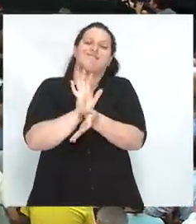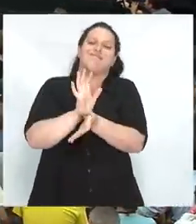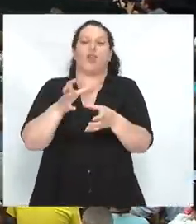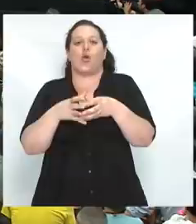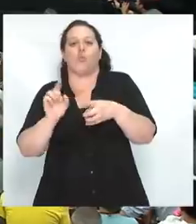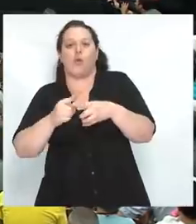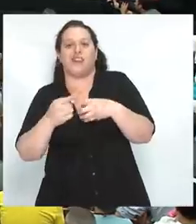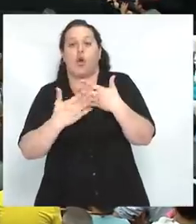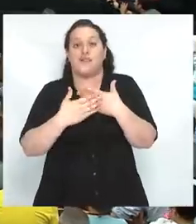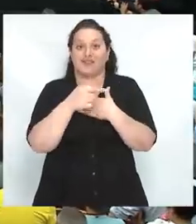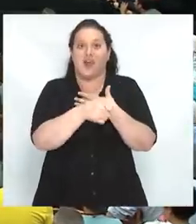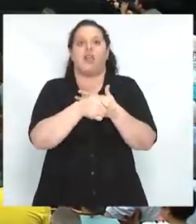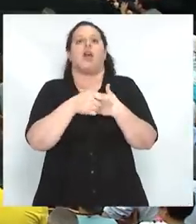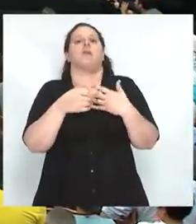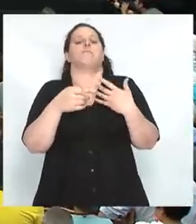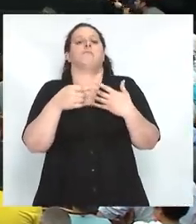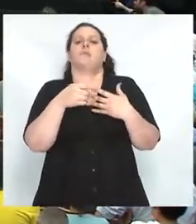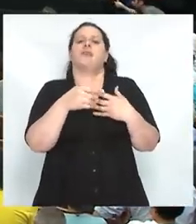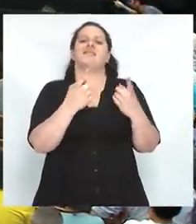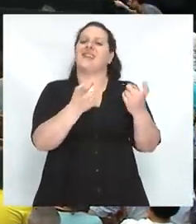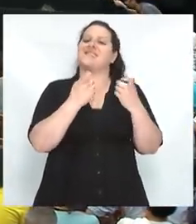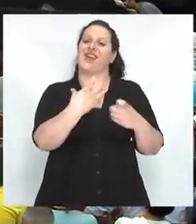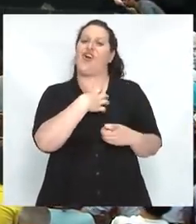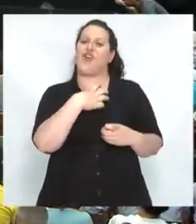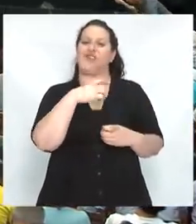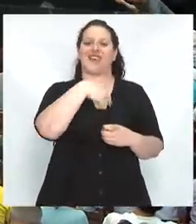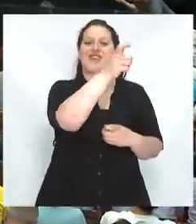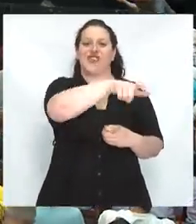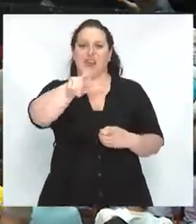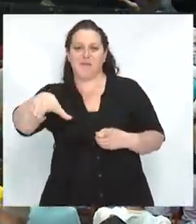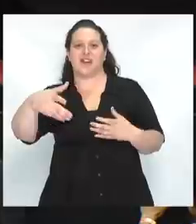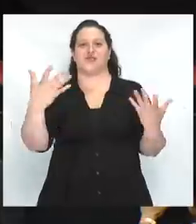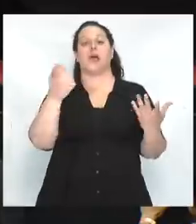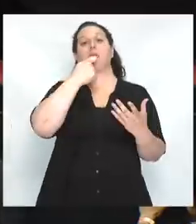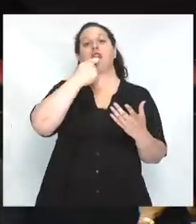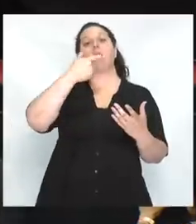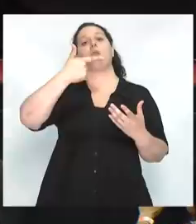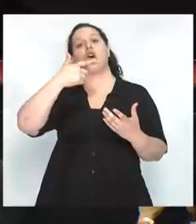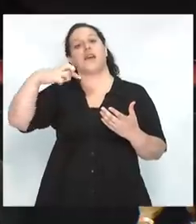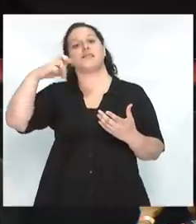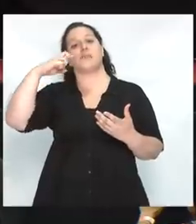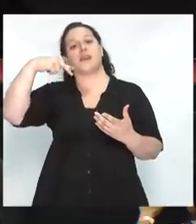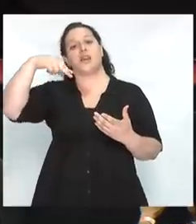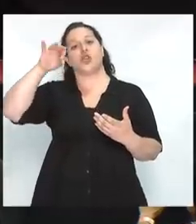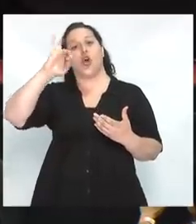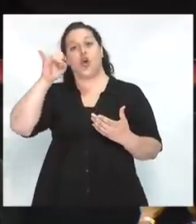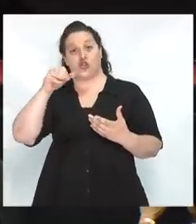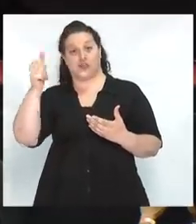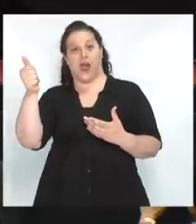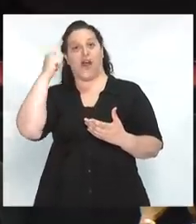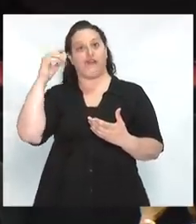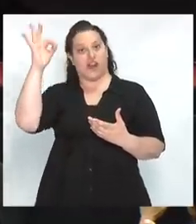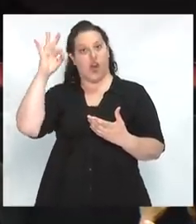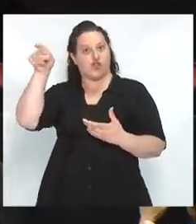necesita confiar en los demás. Por una cosa que planteaba Spinoza. Spinoza, el filósofo, decía que todos